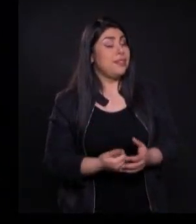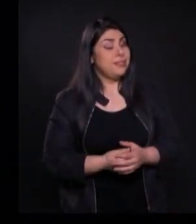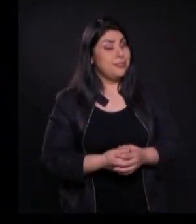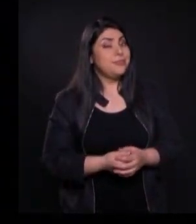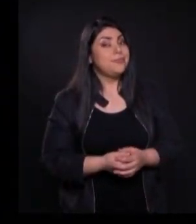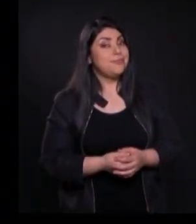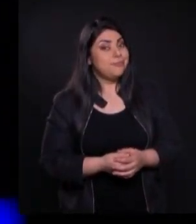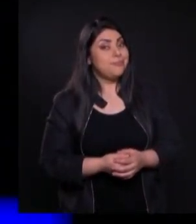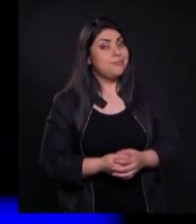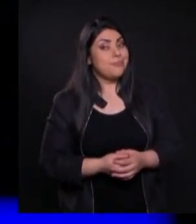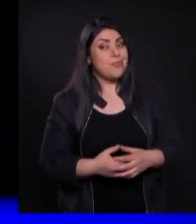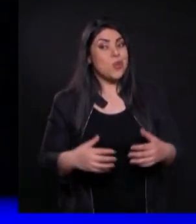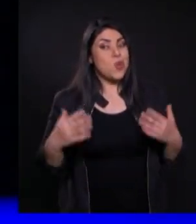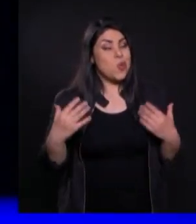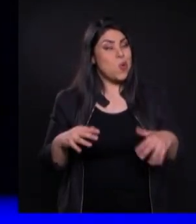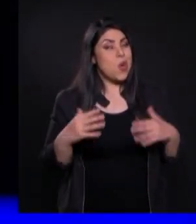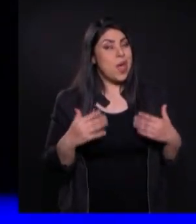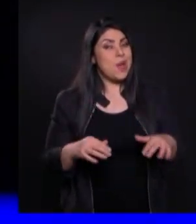Wow